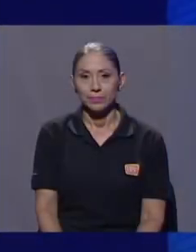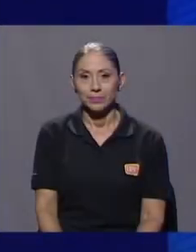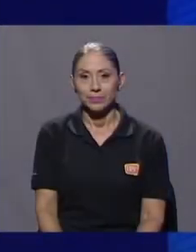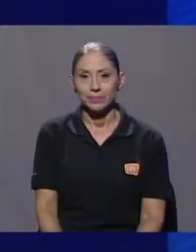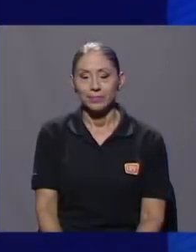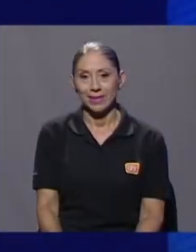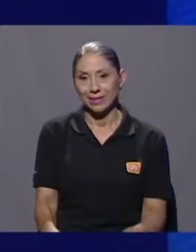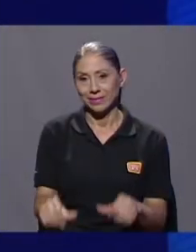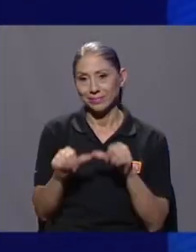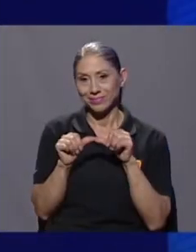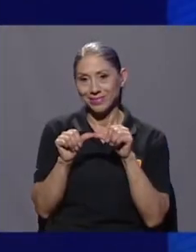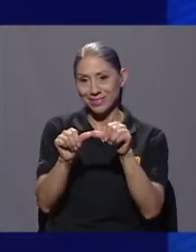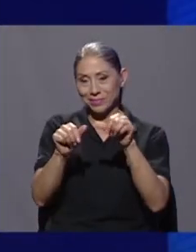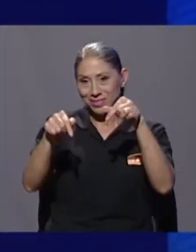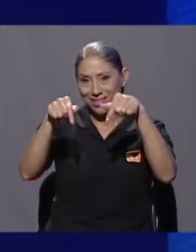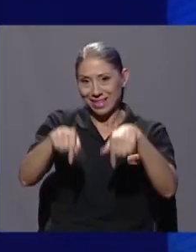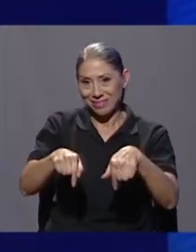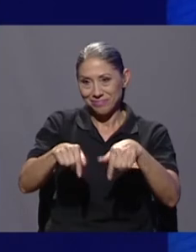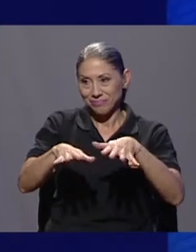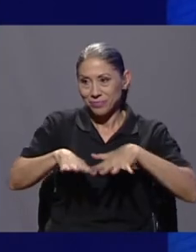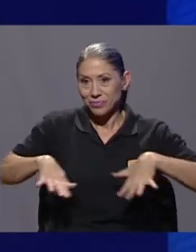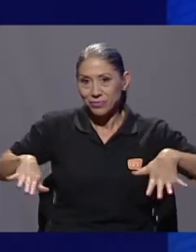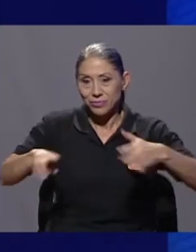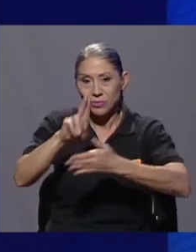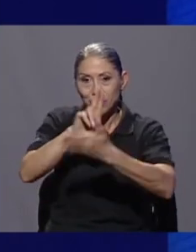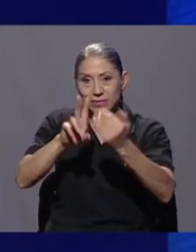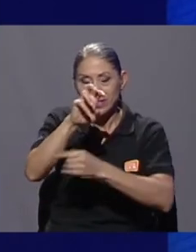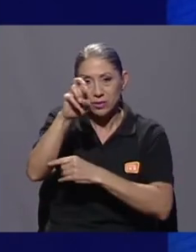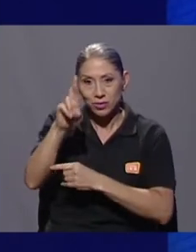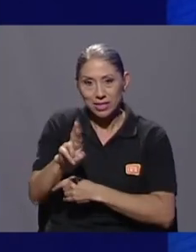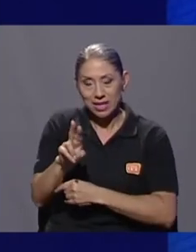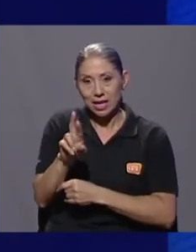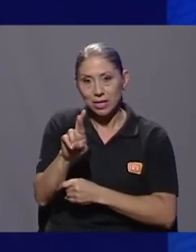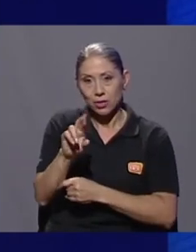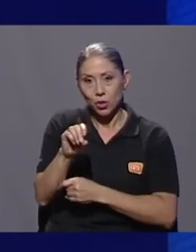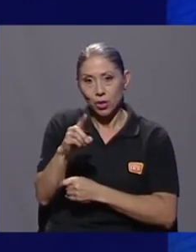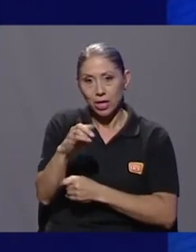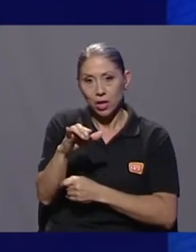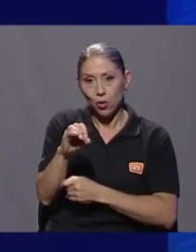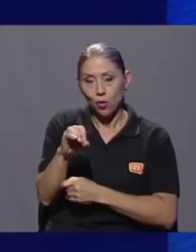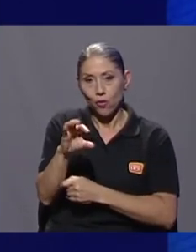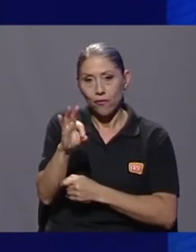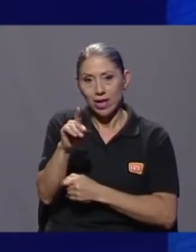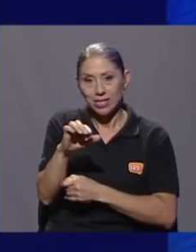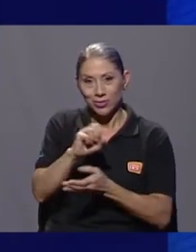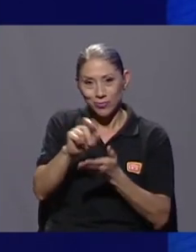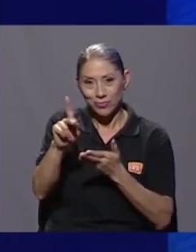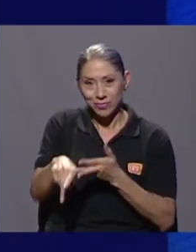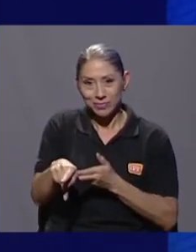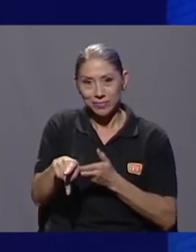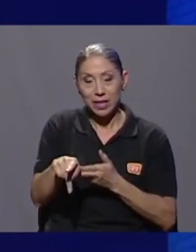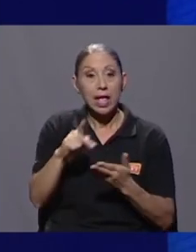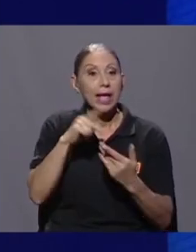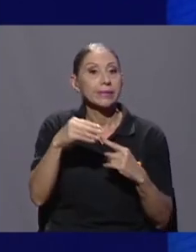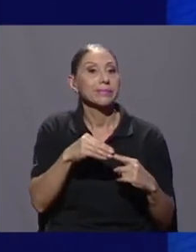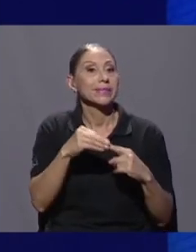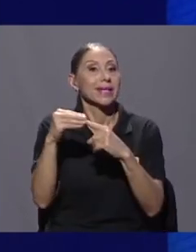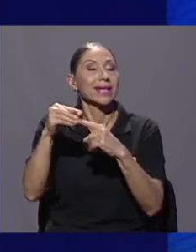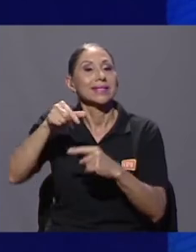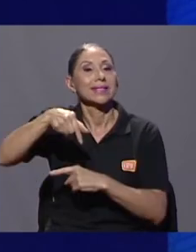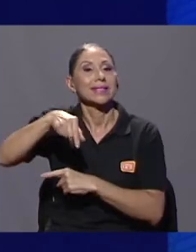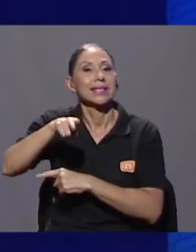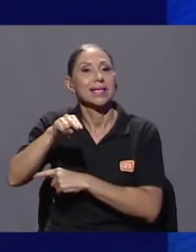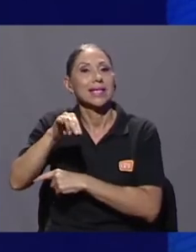Seguimos acá desde el campus de la Universidad de Costa Rica, Rodrigo Facio, en Especiales 15 UCR, hablando de las